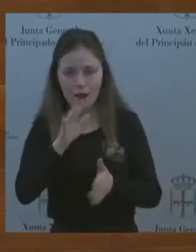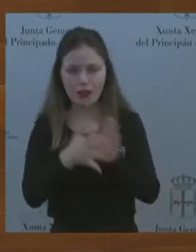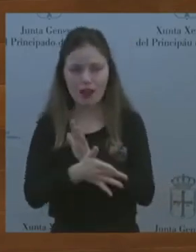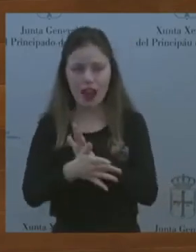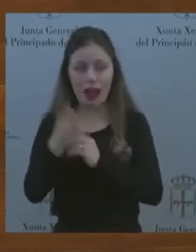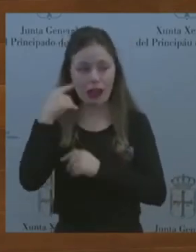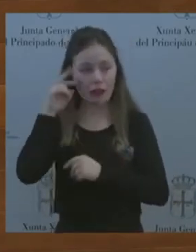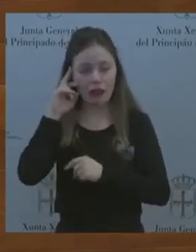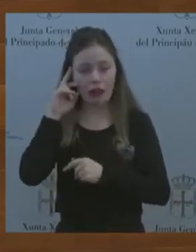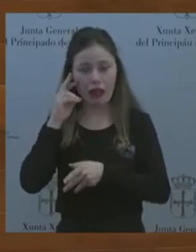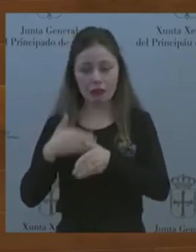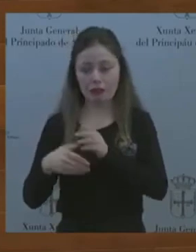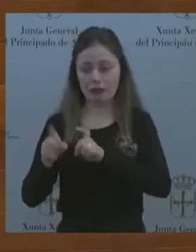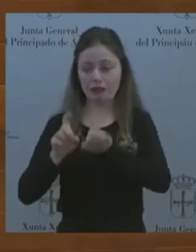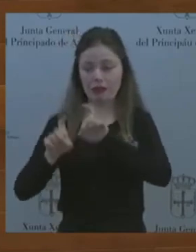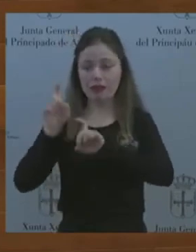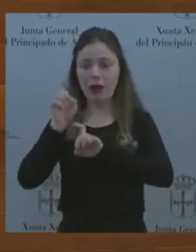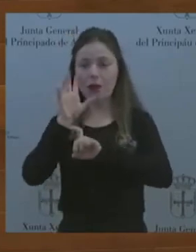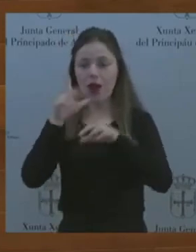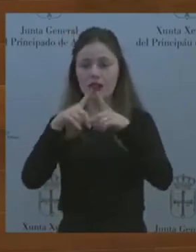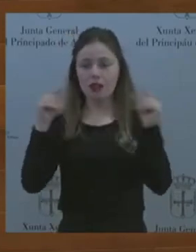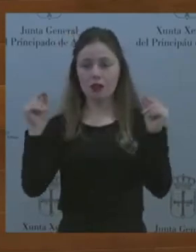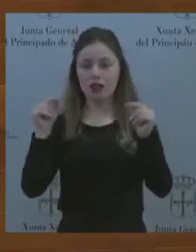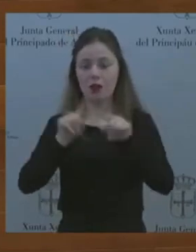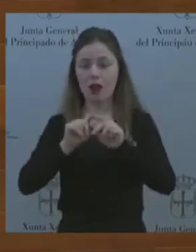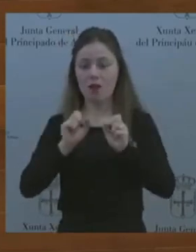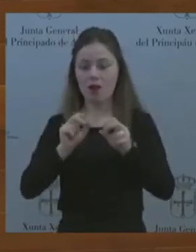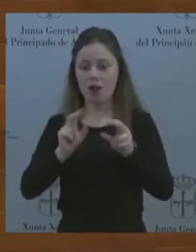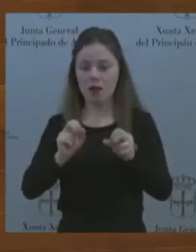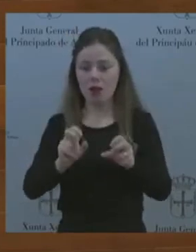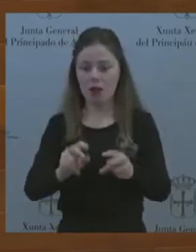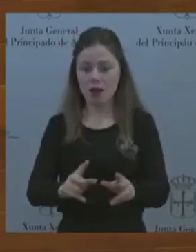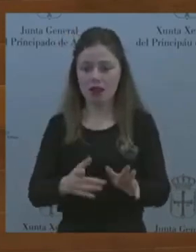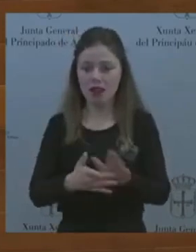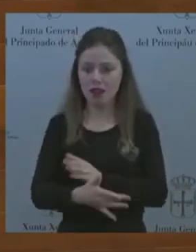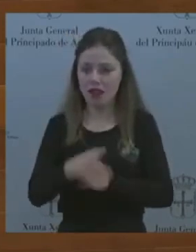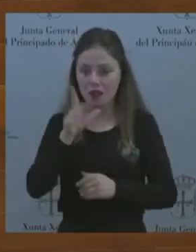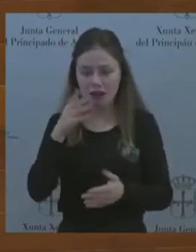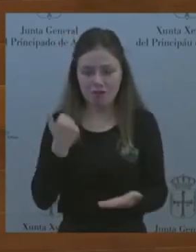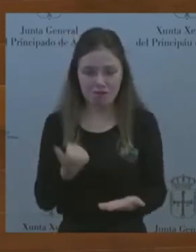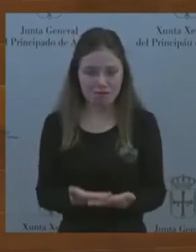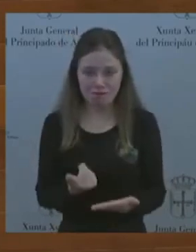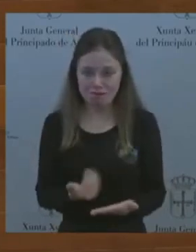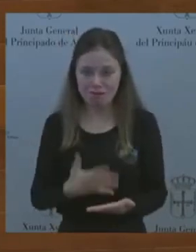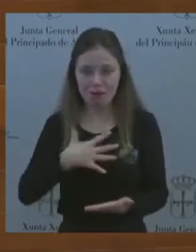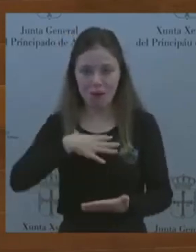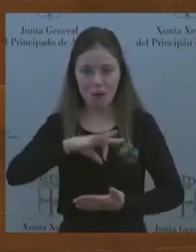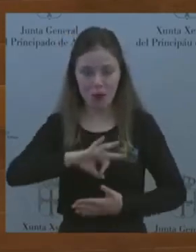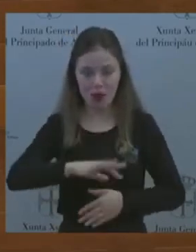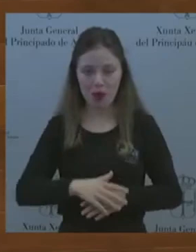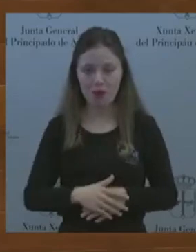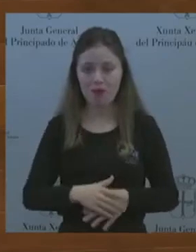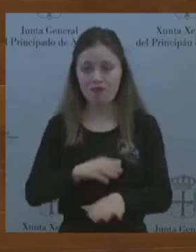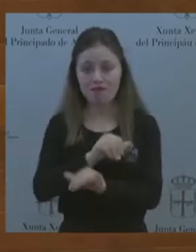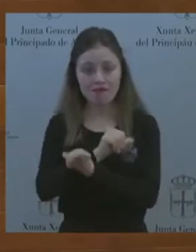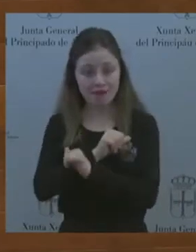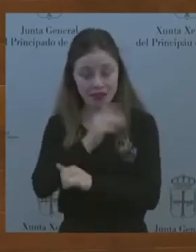señorías, es, espero que muy evidente. Y de la esperanza, pues oiga, ¿qué le vamos a decir?